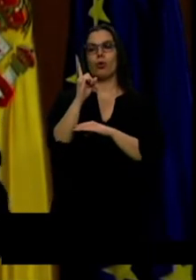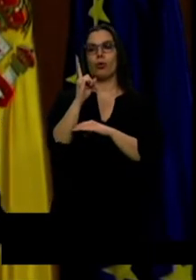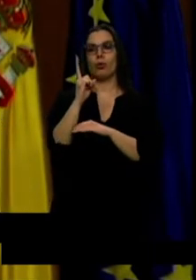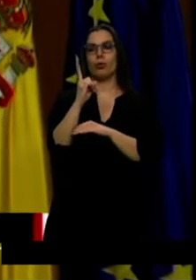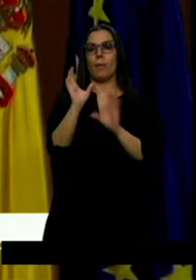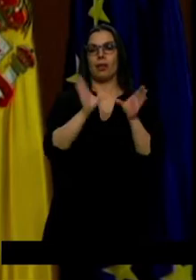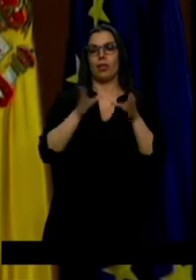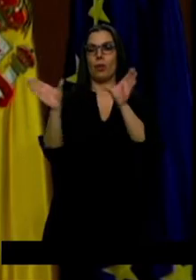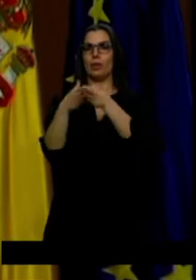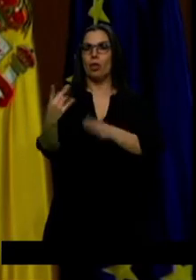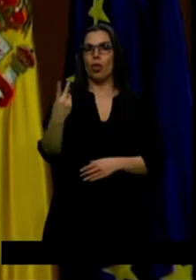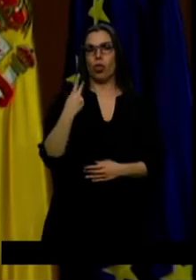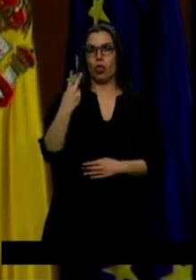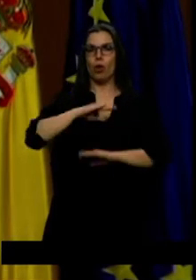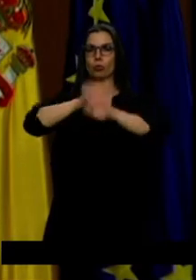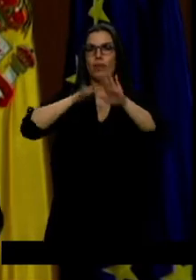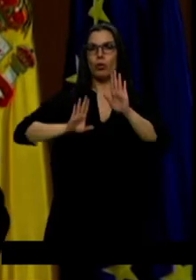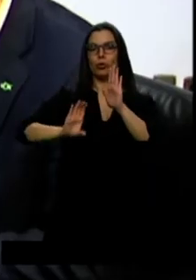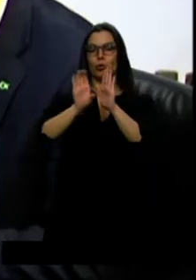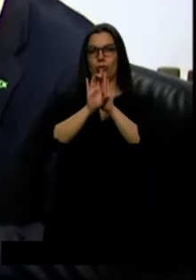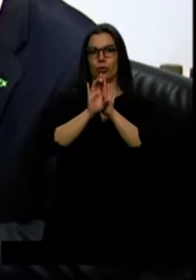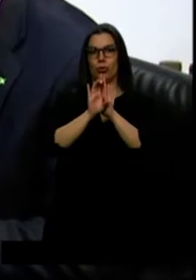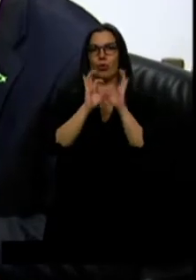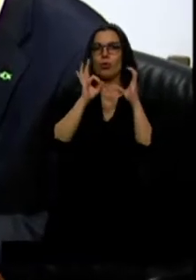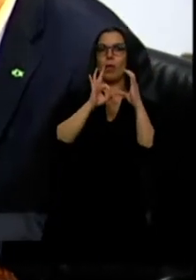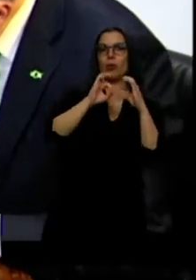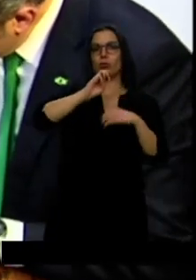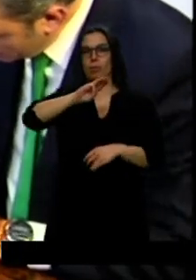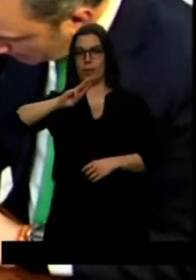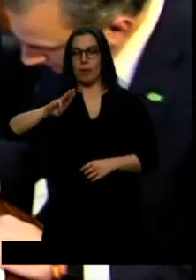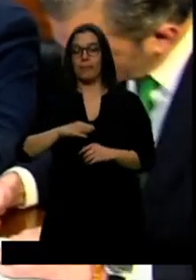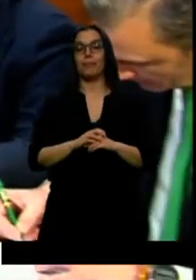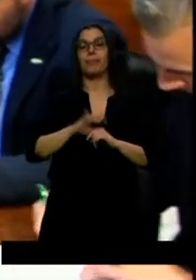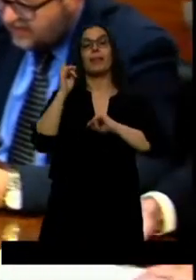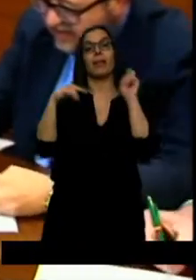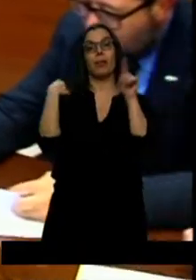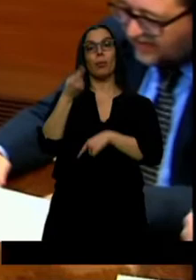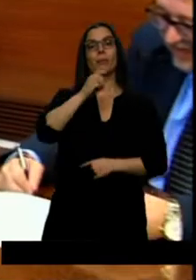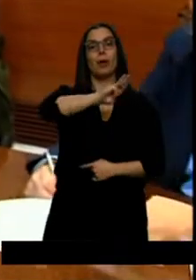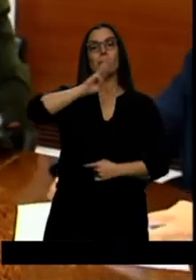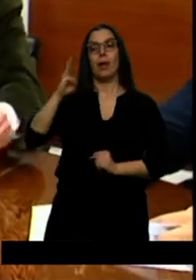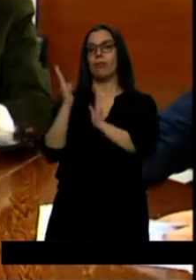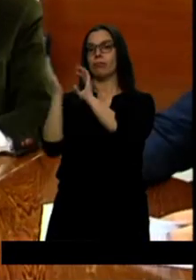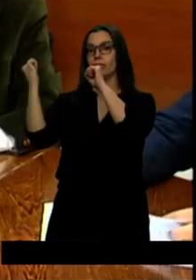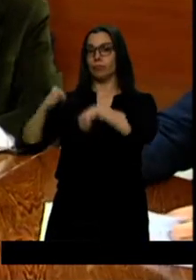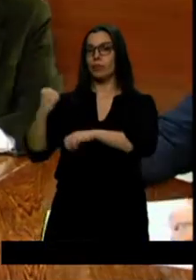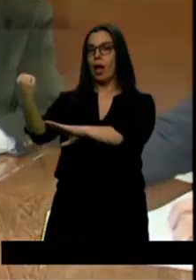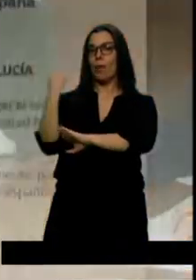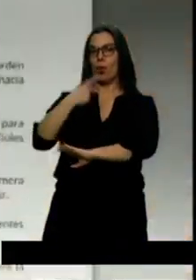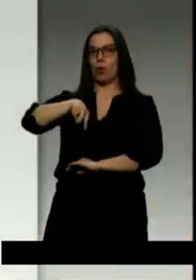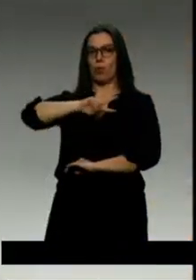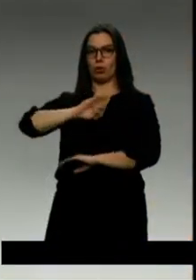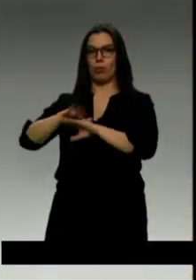constitucionalistas, como son Ciudadanos y el Partido Popular. Instantes después, el PP se lleva el respaldo de Vox a la investidura. En el